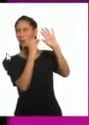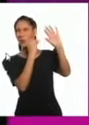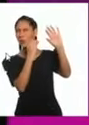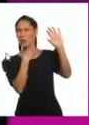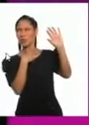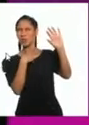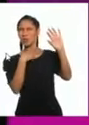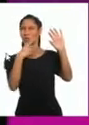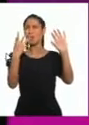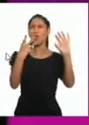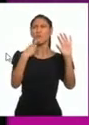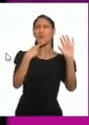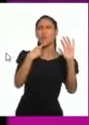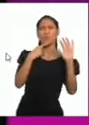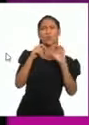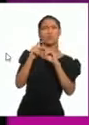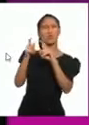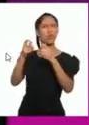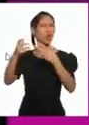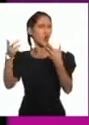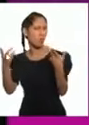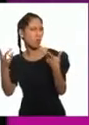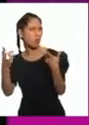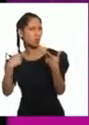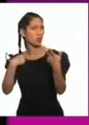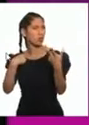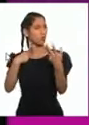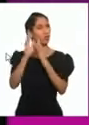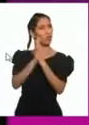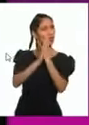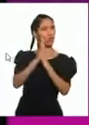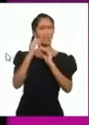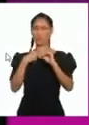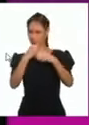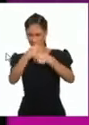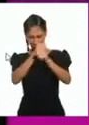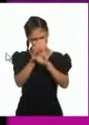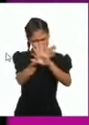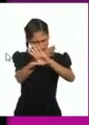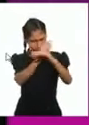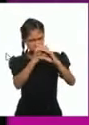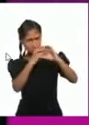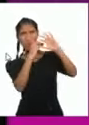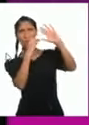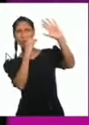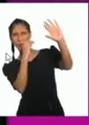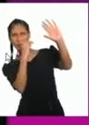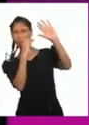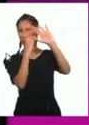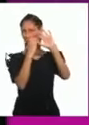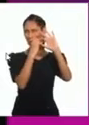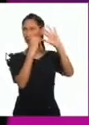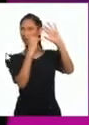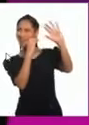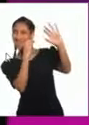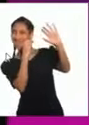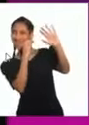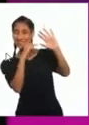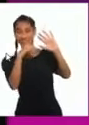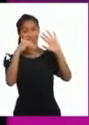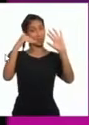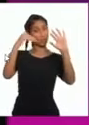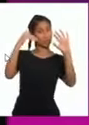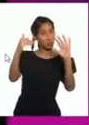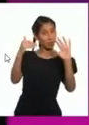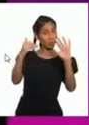así, ni me regalaban nada de ese clarín. Dice, no, yo hacía y de carcitos. Yo valía cuando ya yo fui clarinero, a los retos